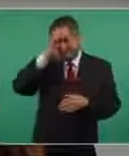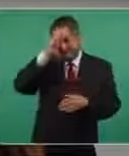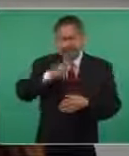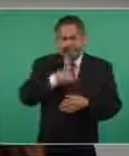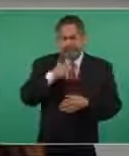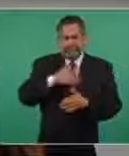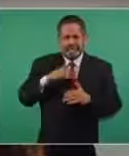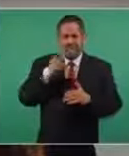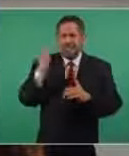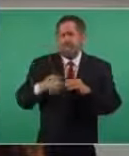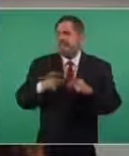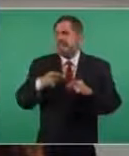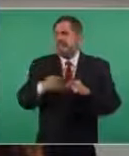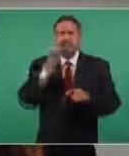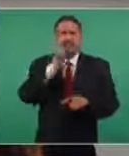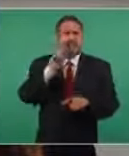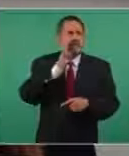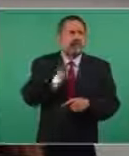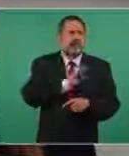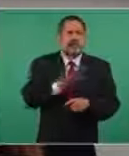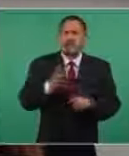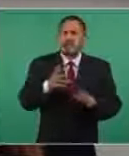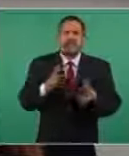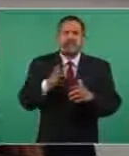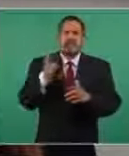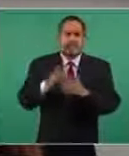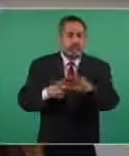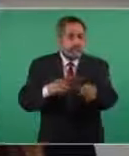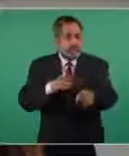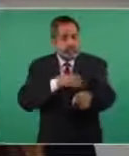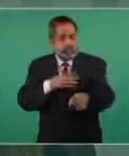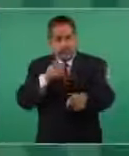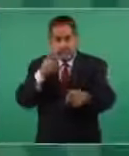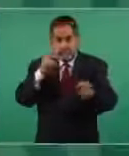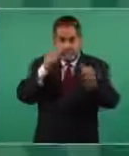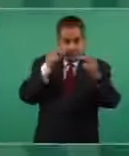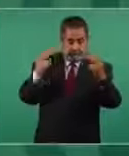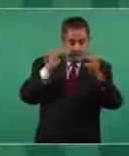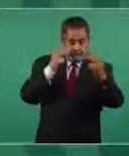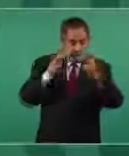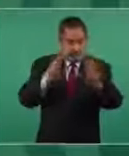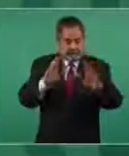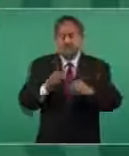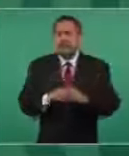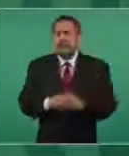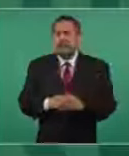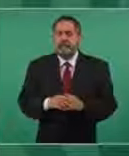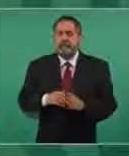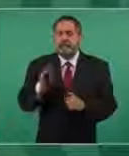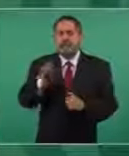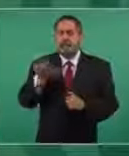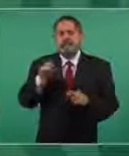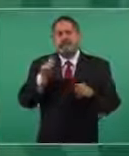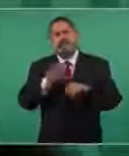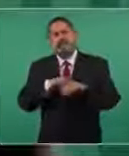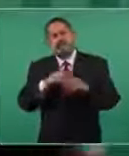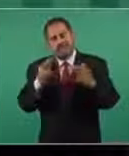podemos terminar. Qué bien que nos están escuchando los paisanos de Baja California.